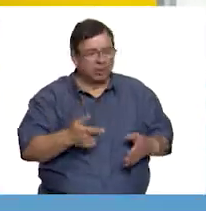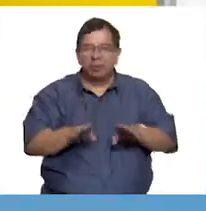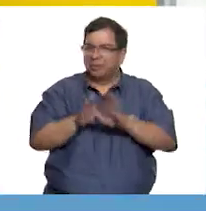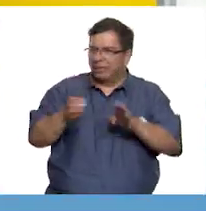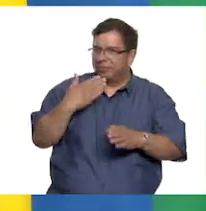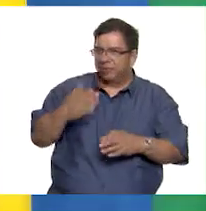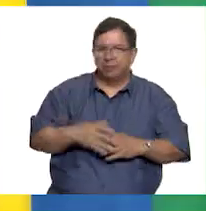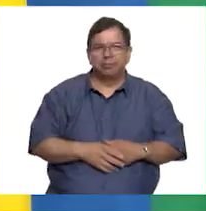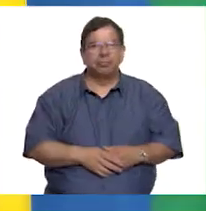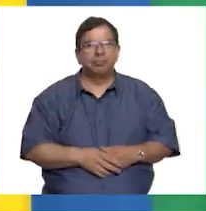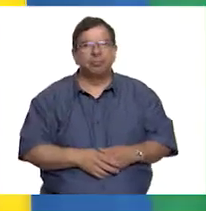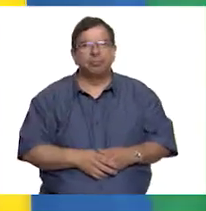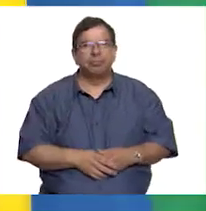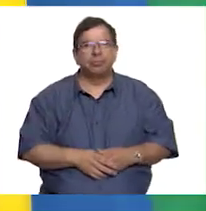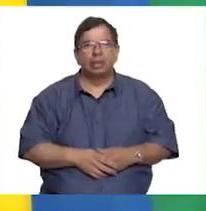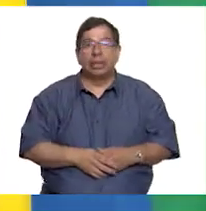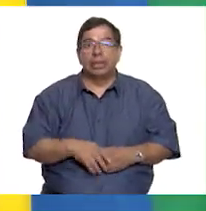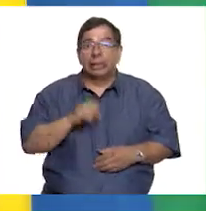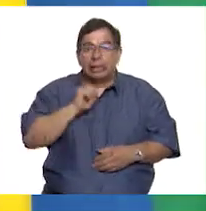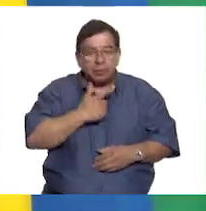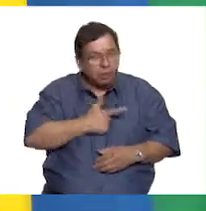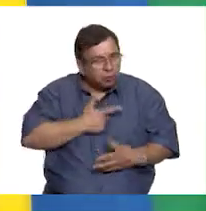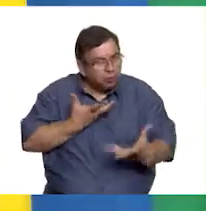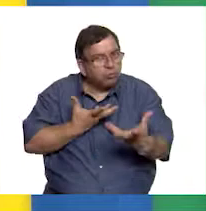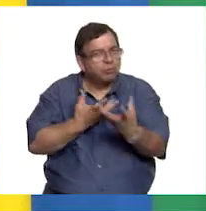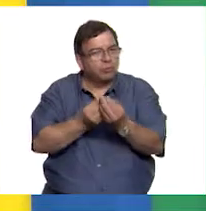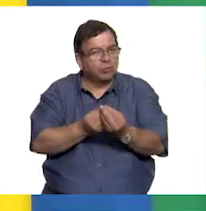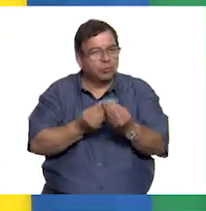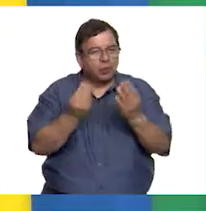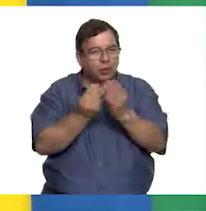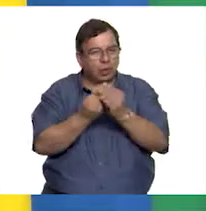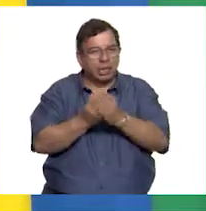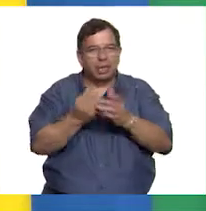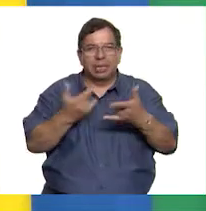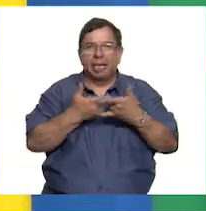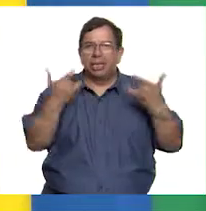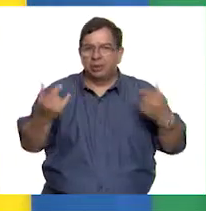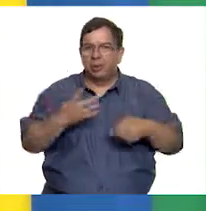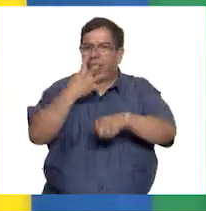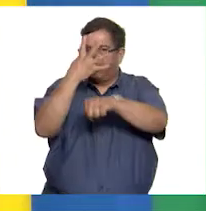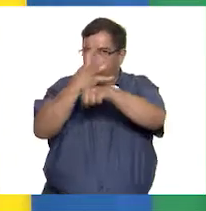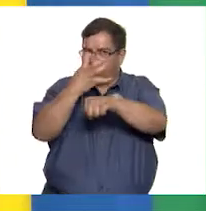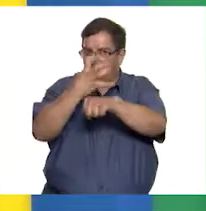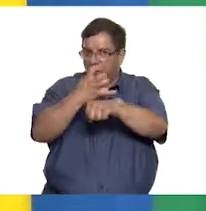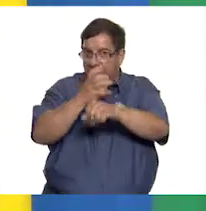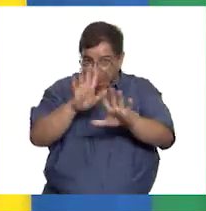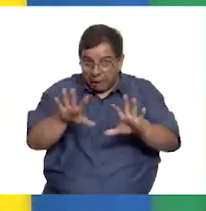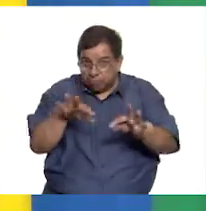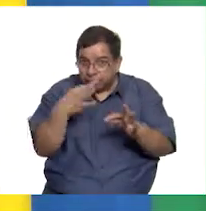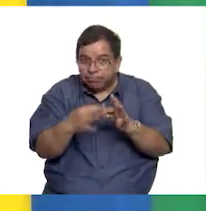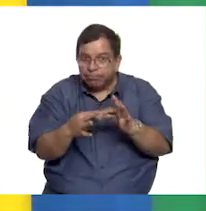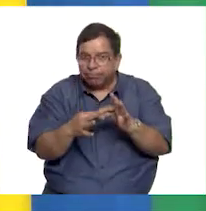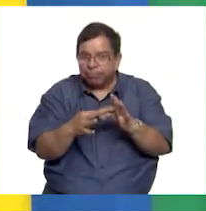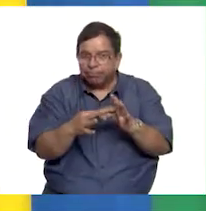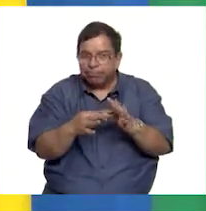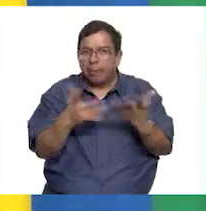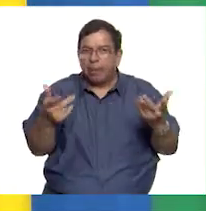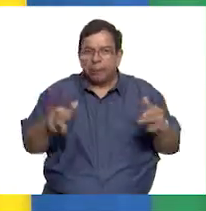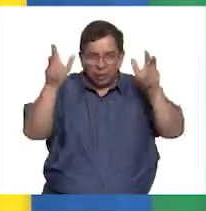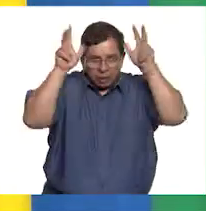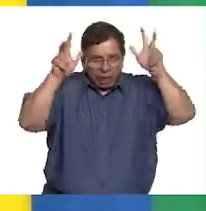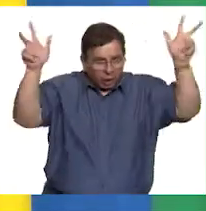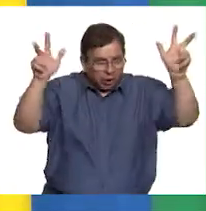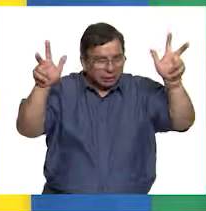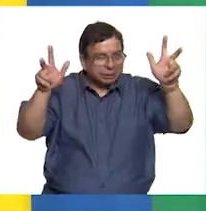Y vamos a tener el gusto de estar con ustedes en esta clase de Historia de Cuarto Grado. ¿Ya están listos? ¡Vamos con Ajo Listo